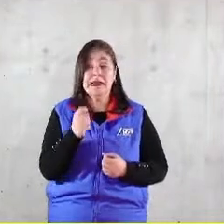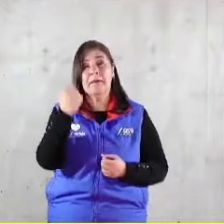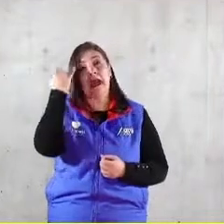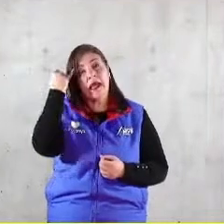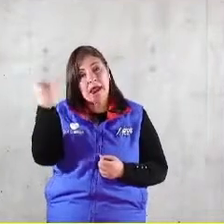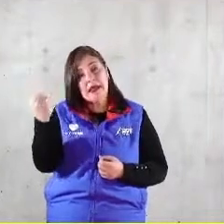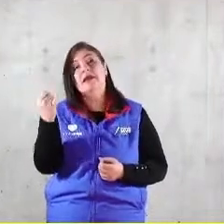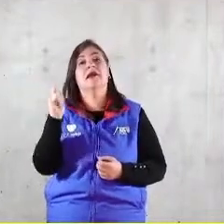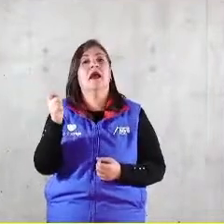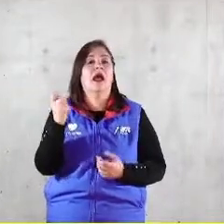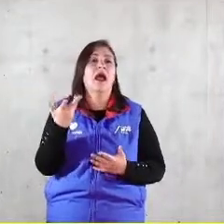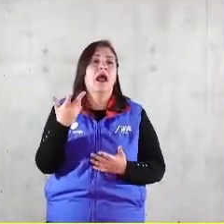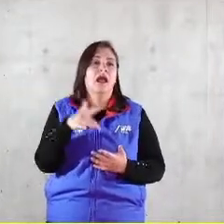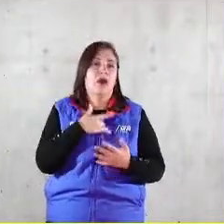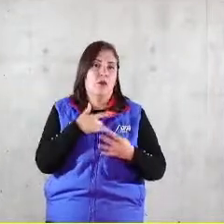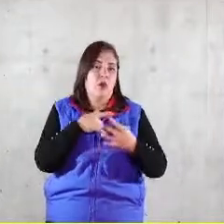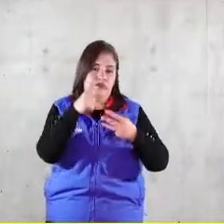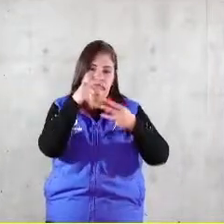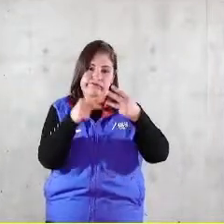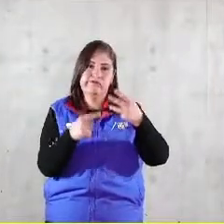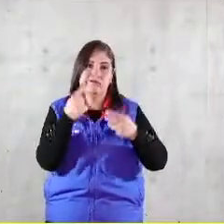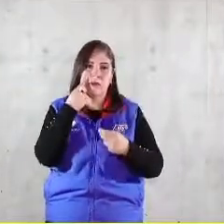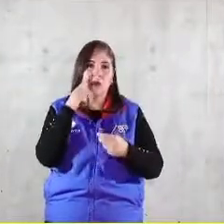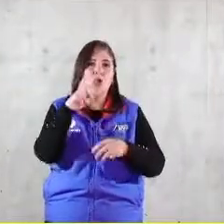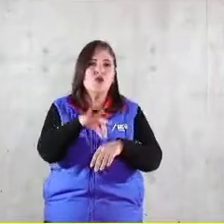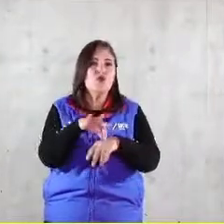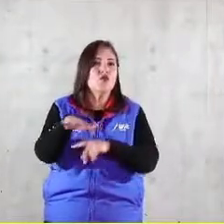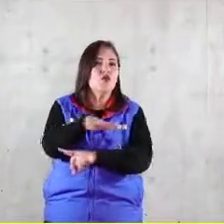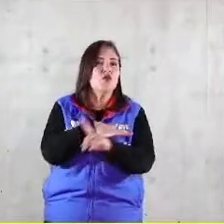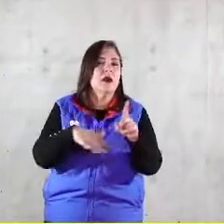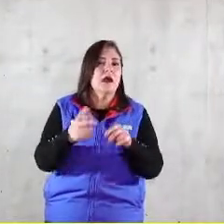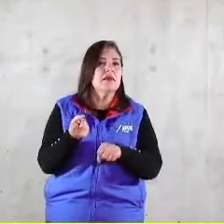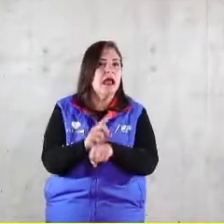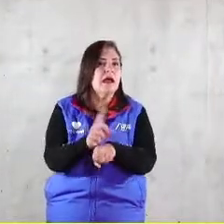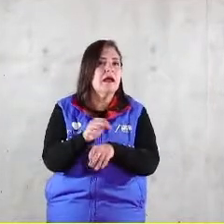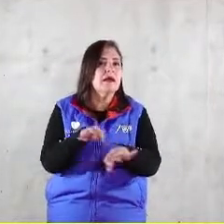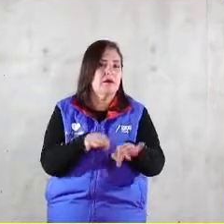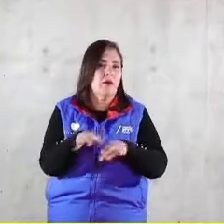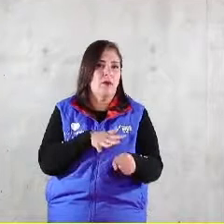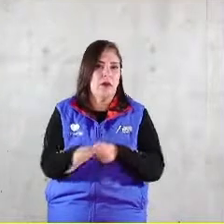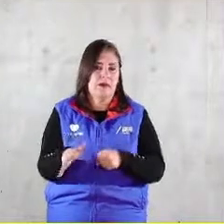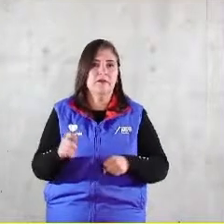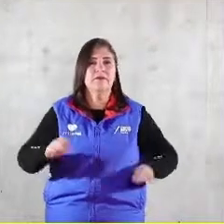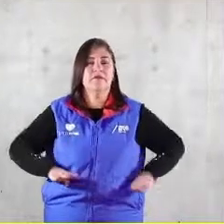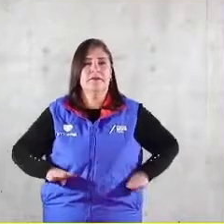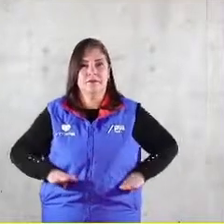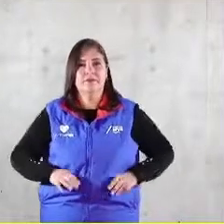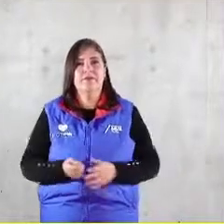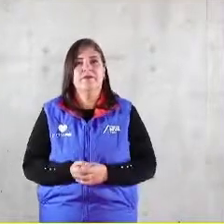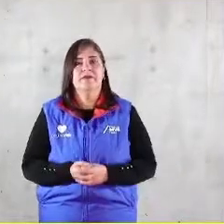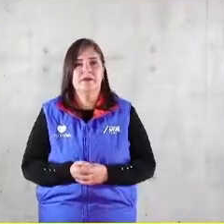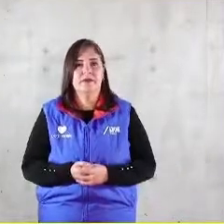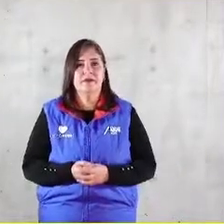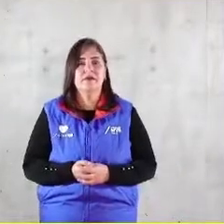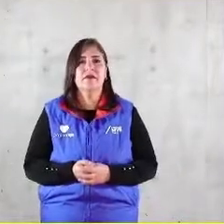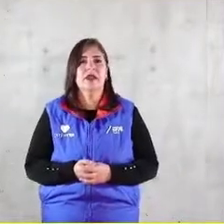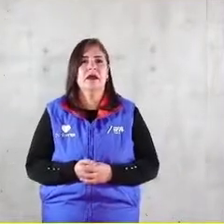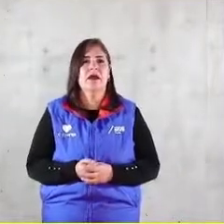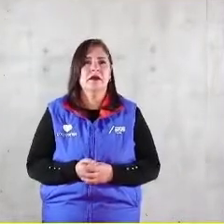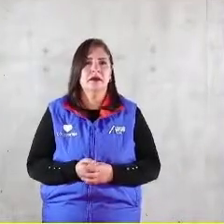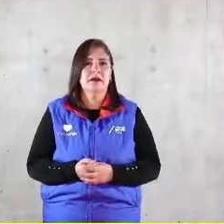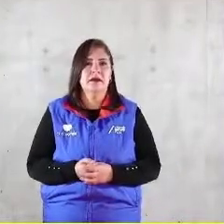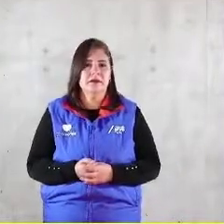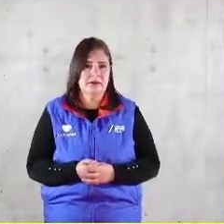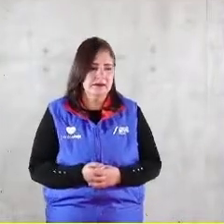por dónde van los tiros en la realidad cotidiana laboral. Por contra, en el estudio